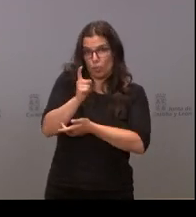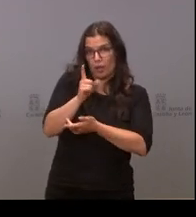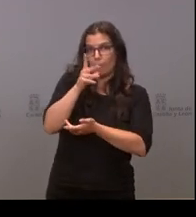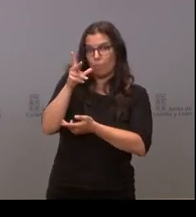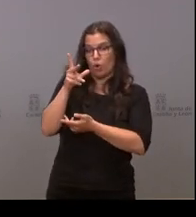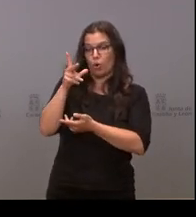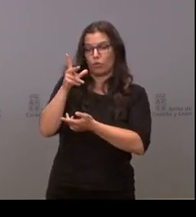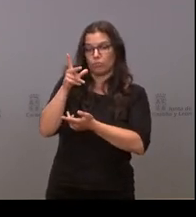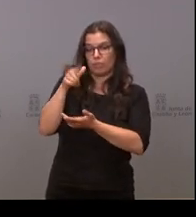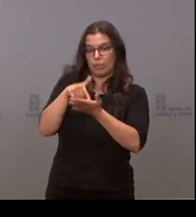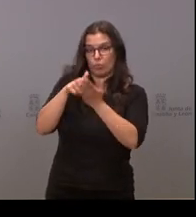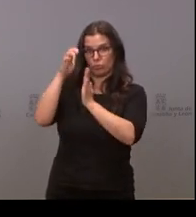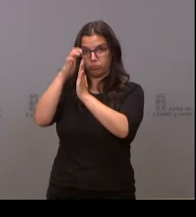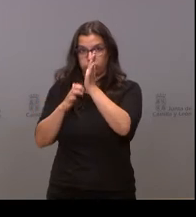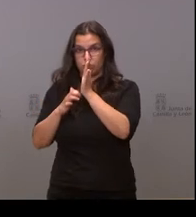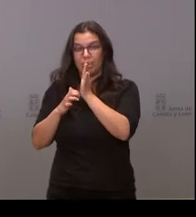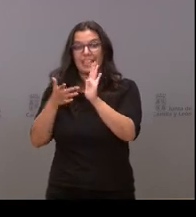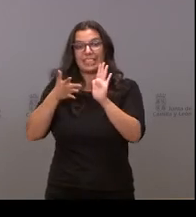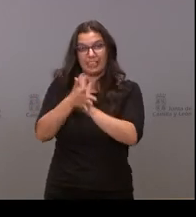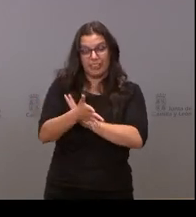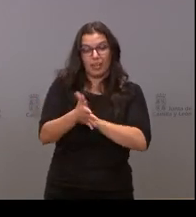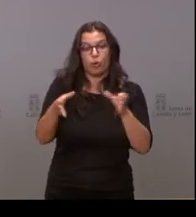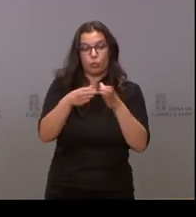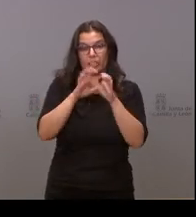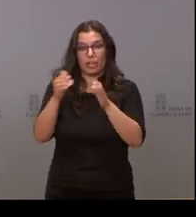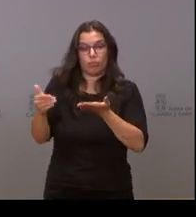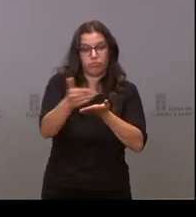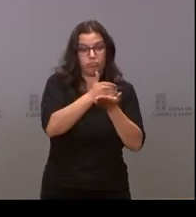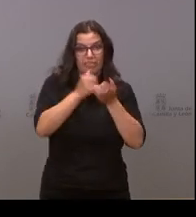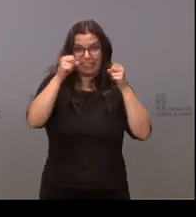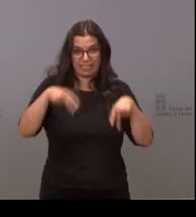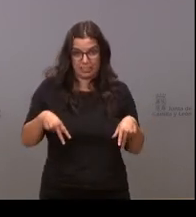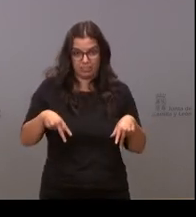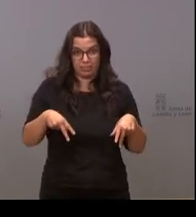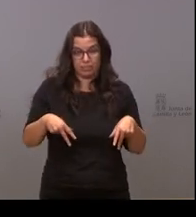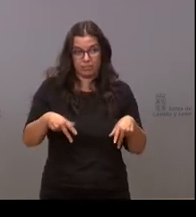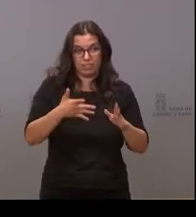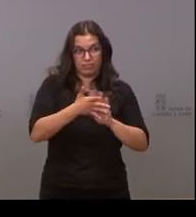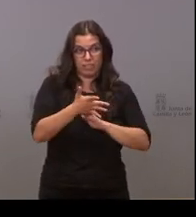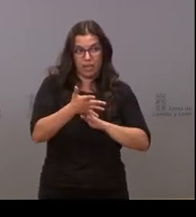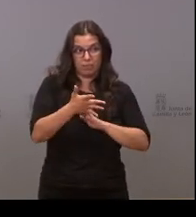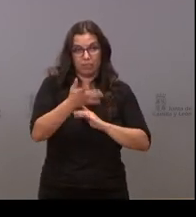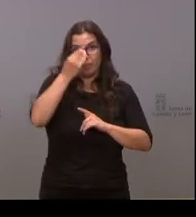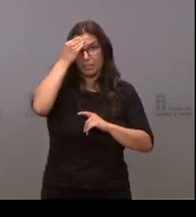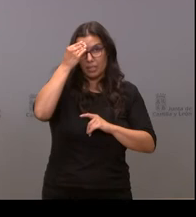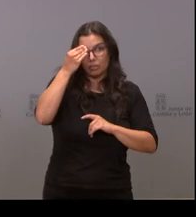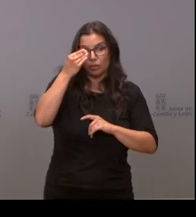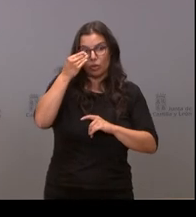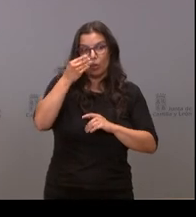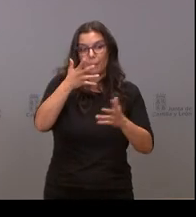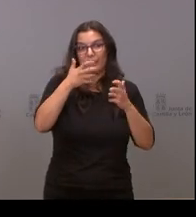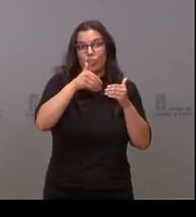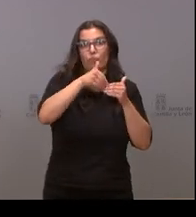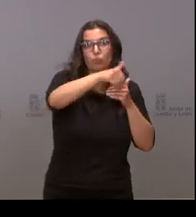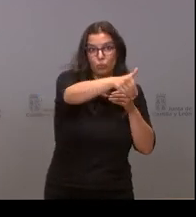impuestos los deja de recaudar ahora la Junta de Castilla y León pensando en un beneficio futuro pero es ahora